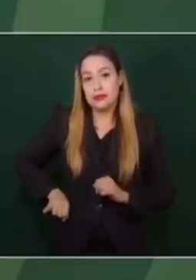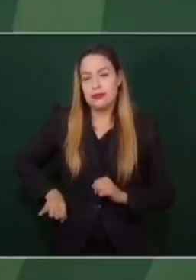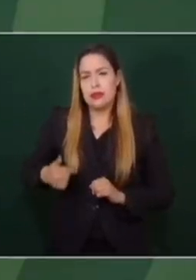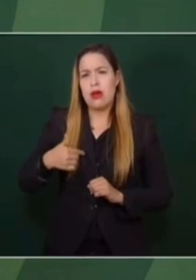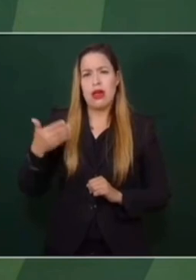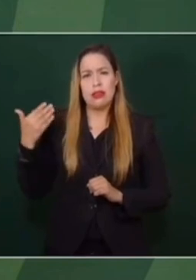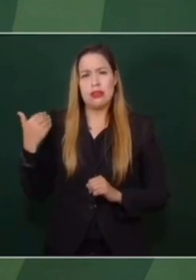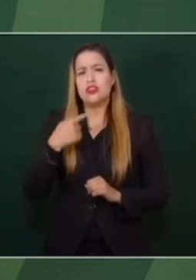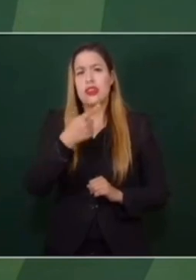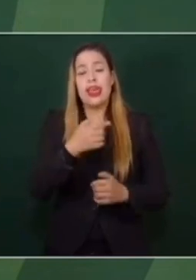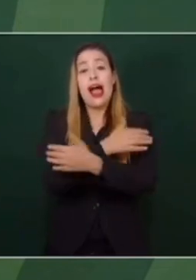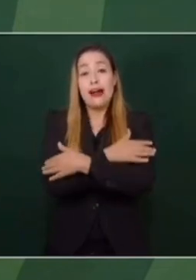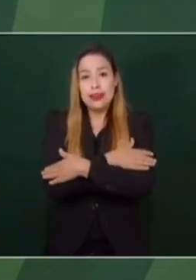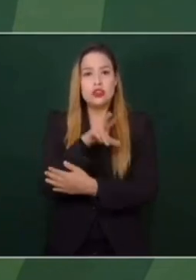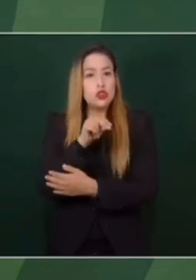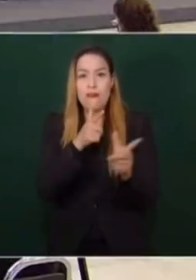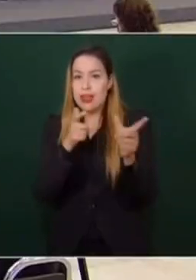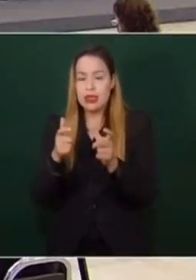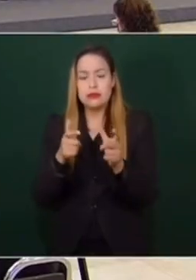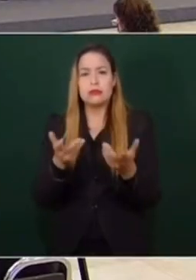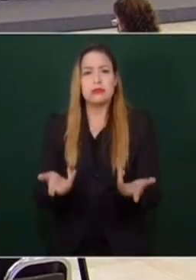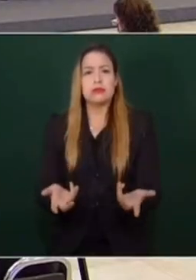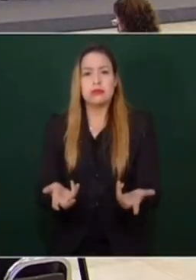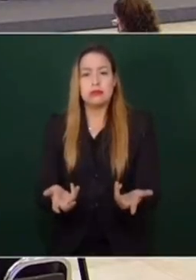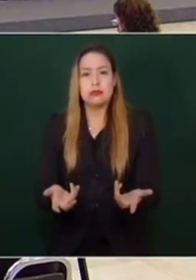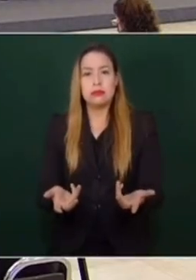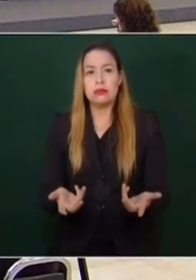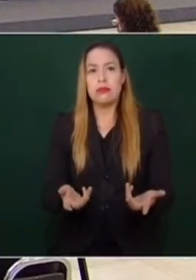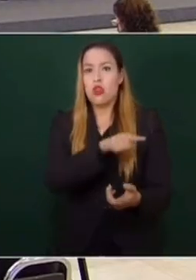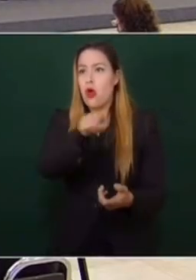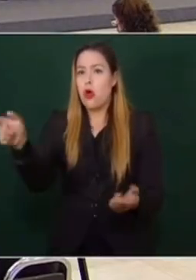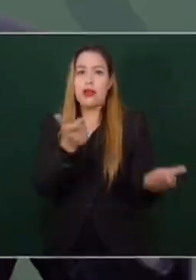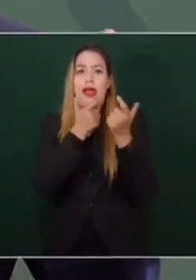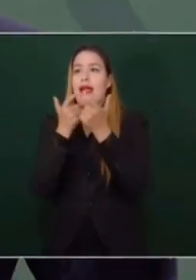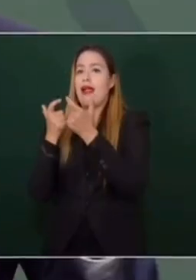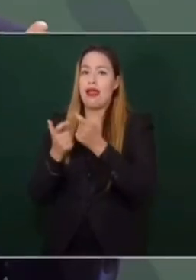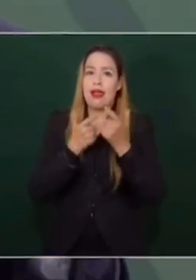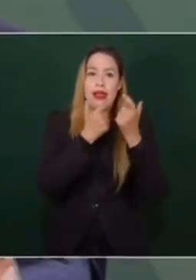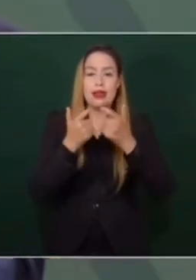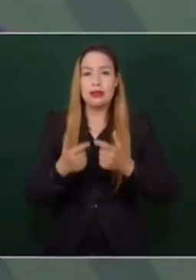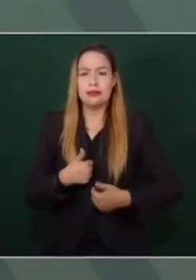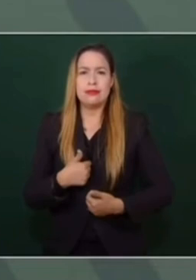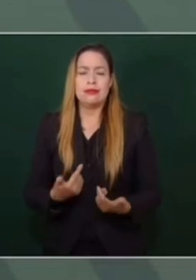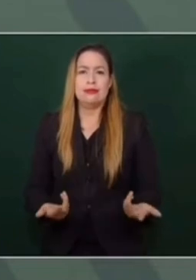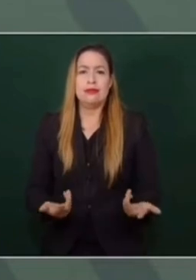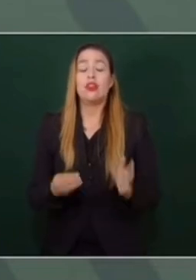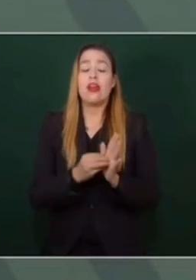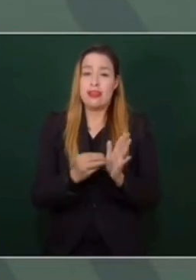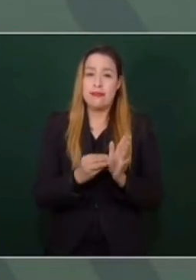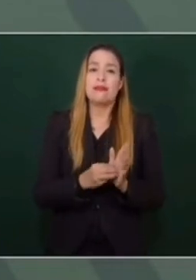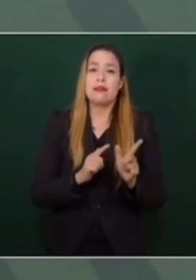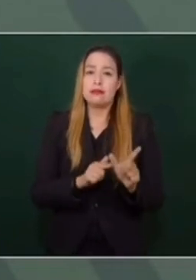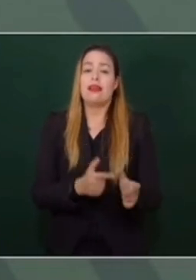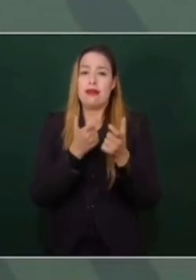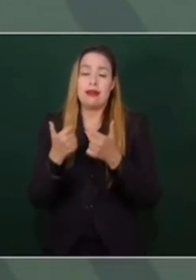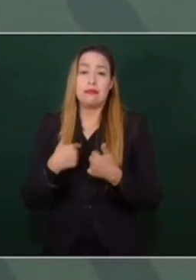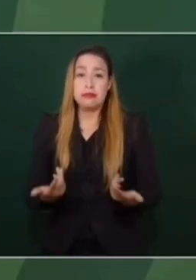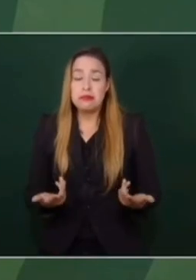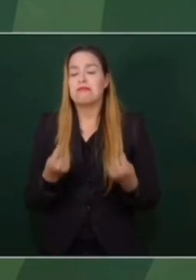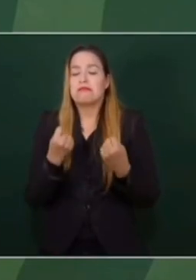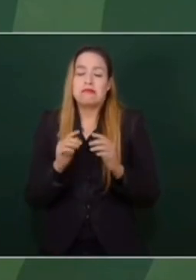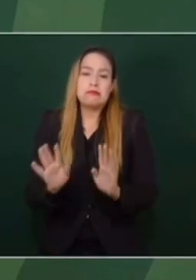dije abrazos, no balazos, se rieron y todavía lo siguen haciendo. No me importa,